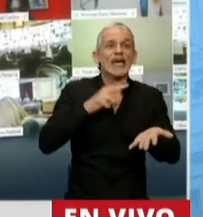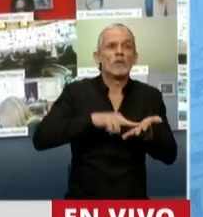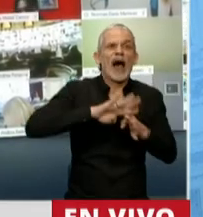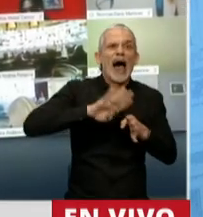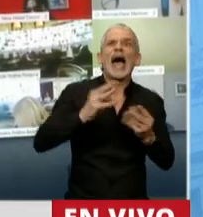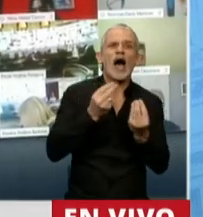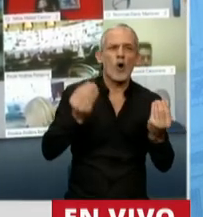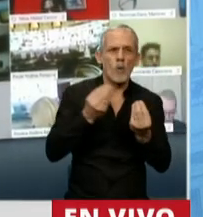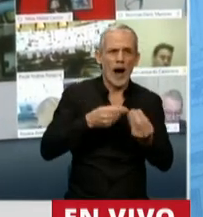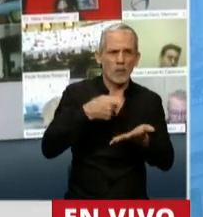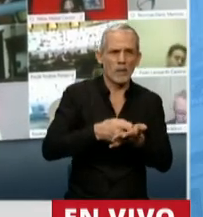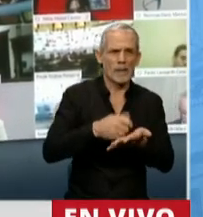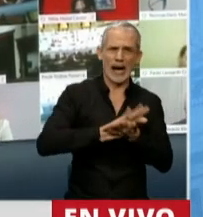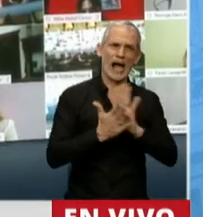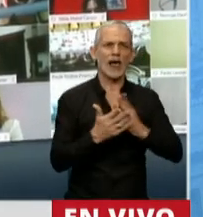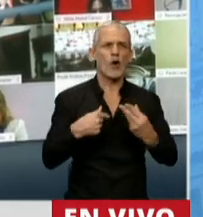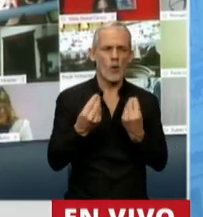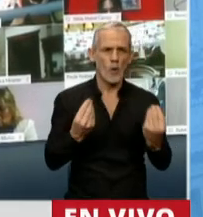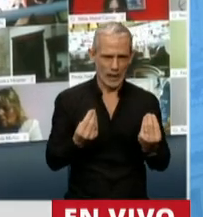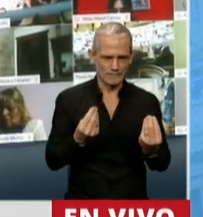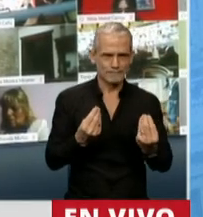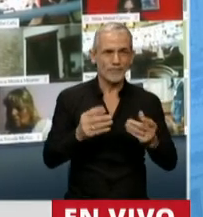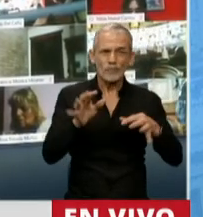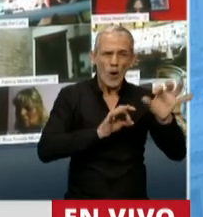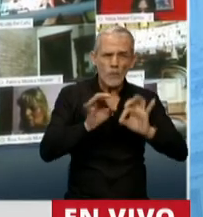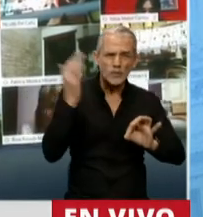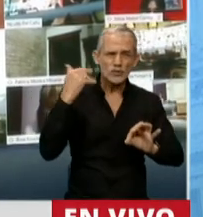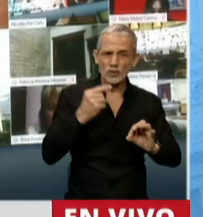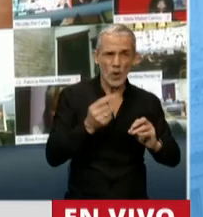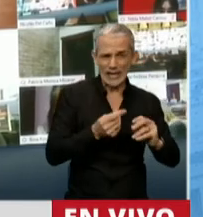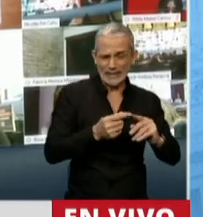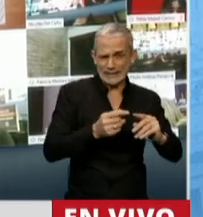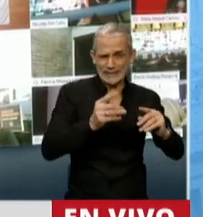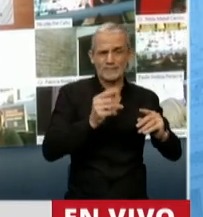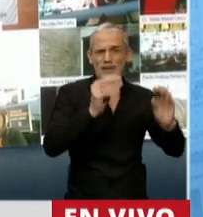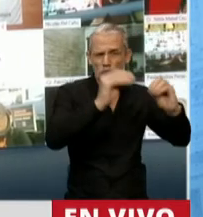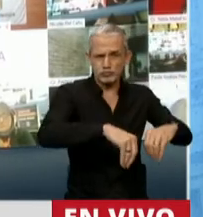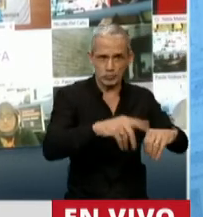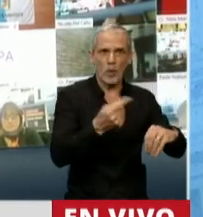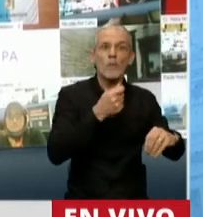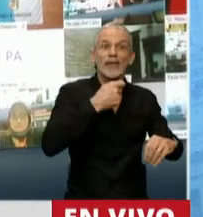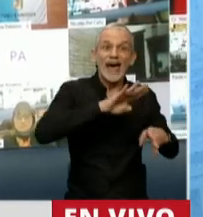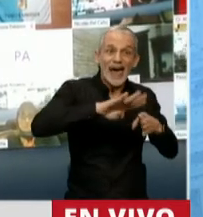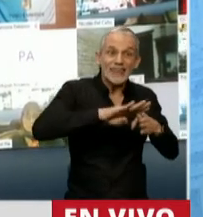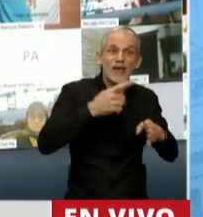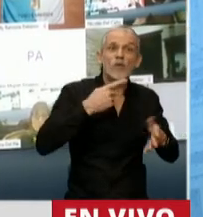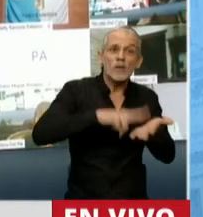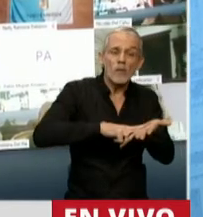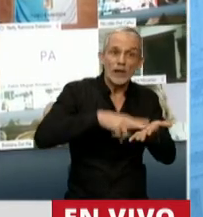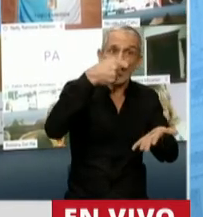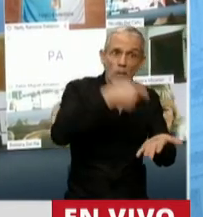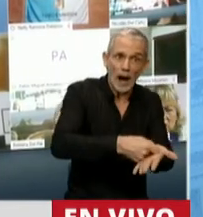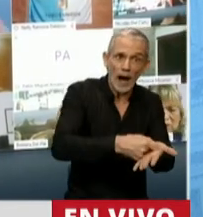situación. Aquellos proyectos decaídos, señor Presidente, podrán recuperarse si cancelan sus obligaciones impositivas.